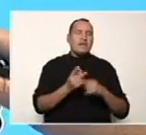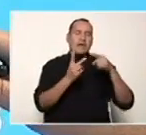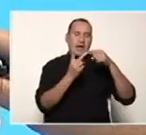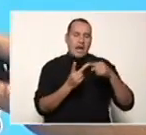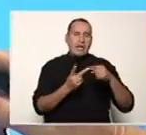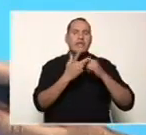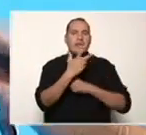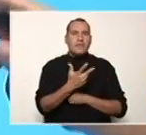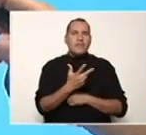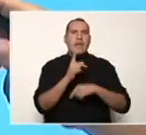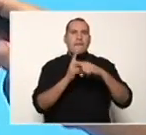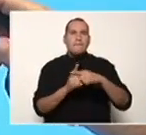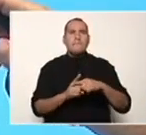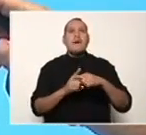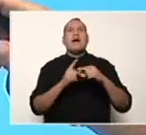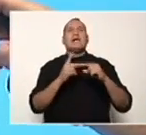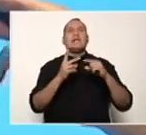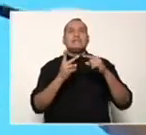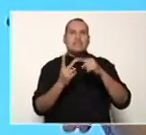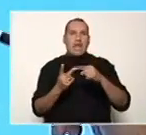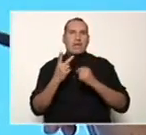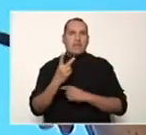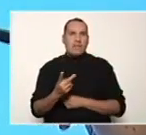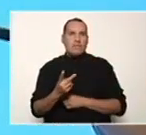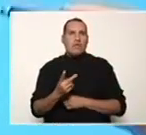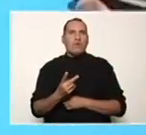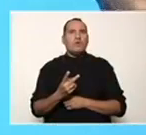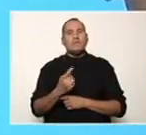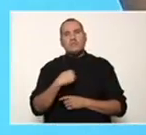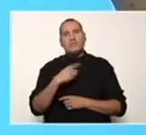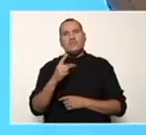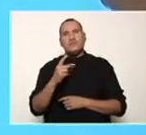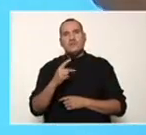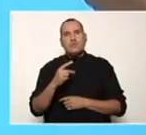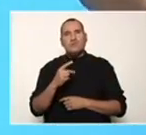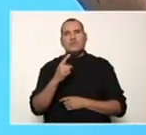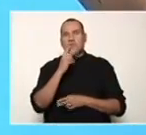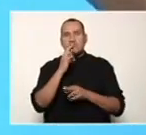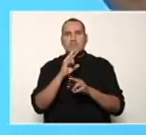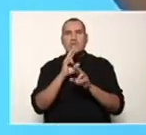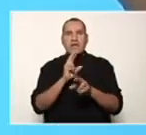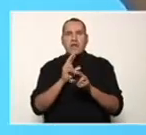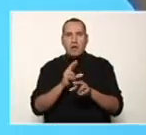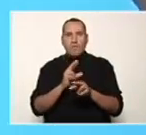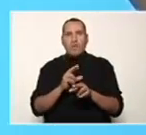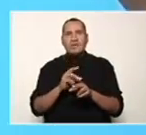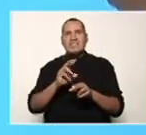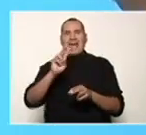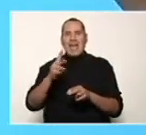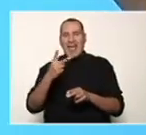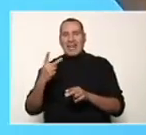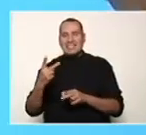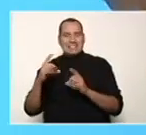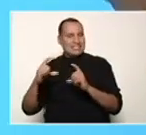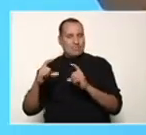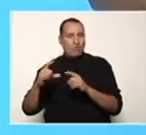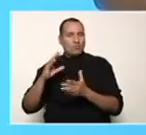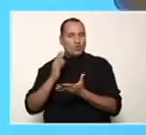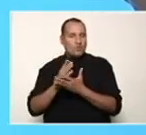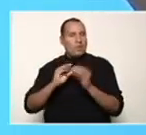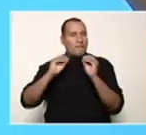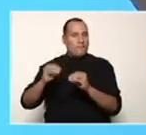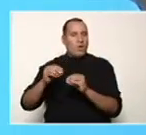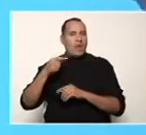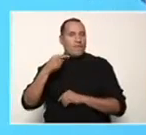Su conjugada sería cambiándole el signo al segundo término. Y es por eso que vamos a multiplicar tanto